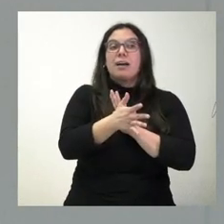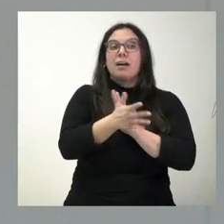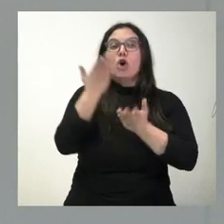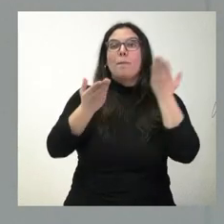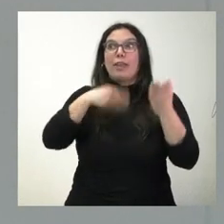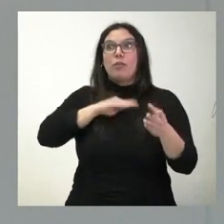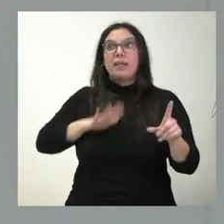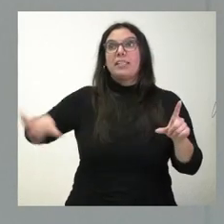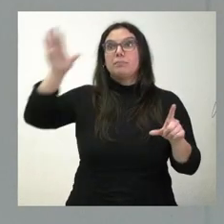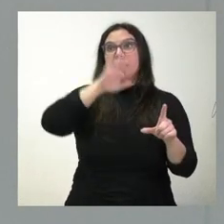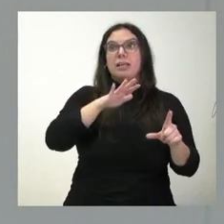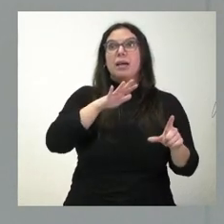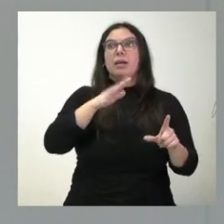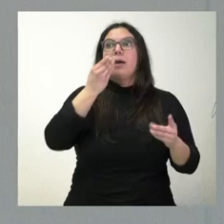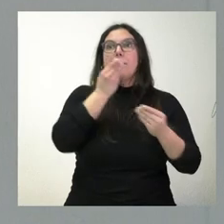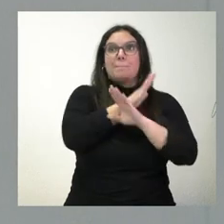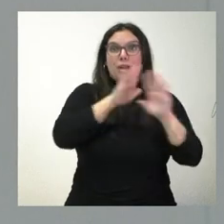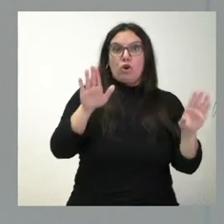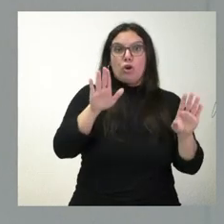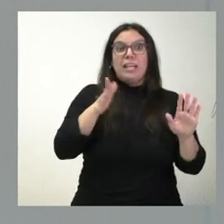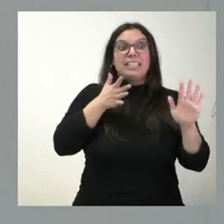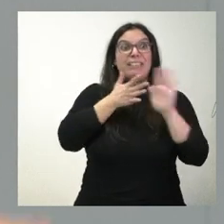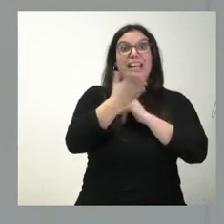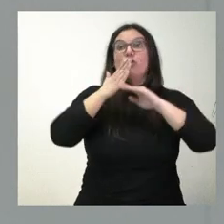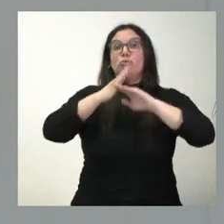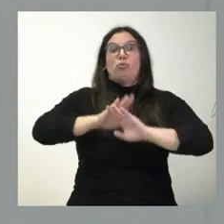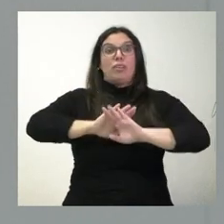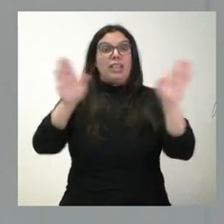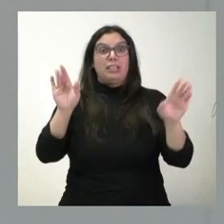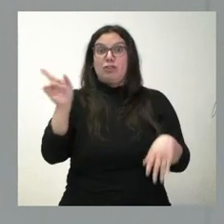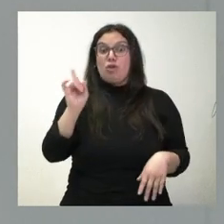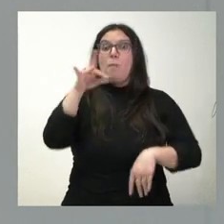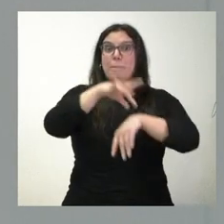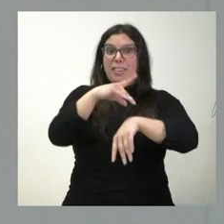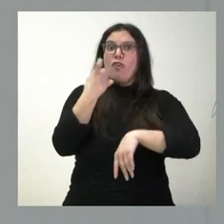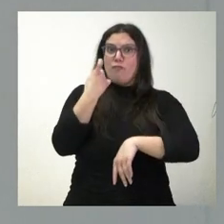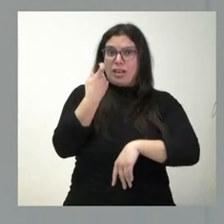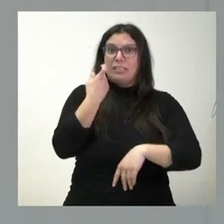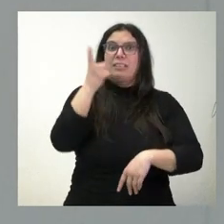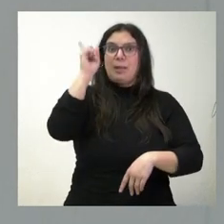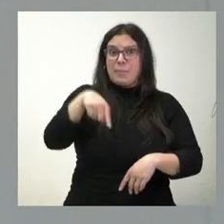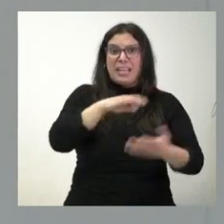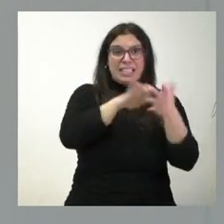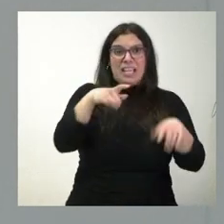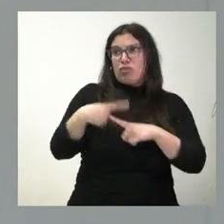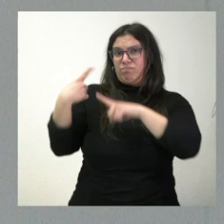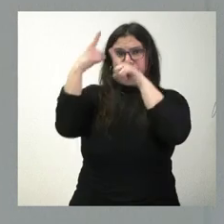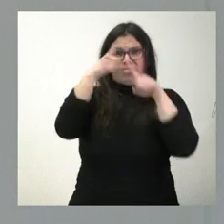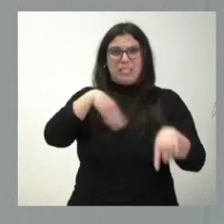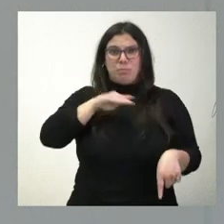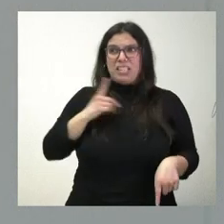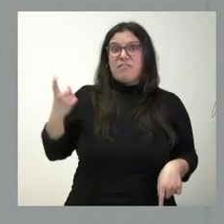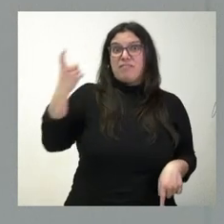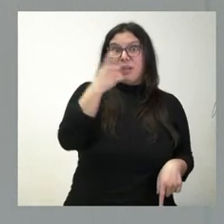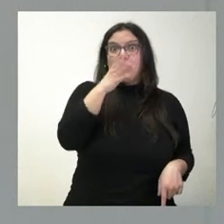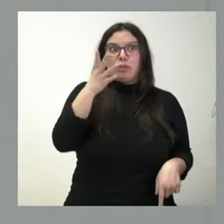tenemos todos los médicos que precisamos. No, si se lo he dicho también, en Castilla y León también faltan médicos, como faltan en el Conjunto Nacional. Y por eso nos ha extrañado